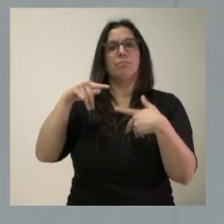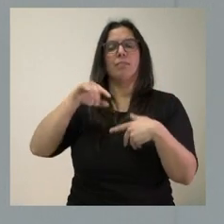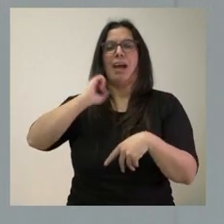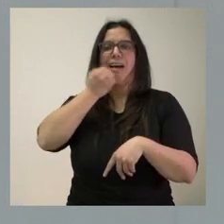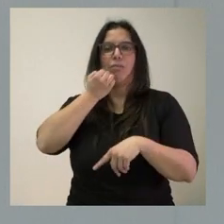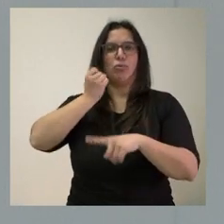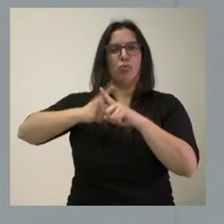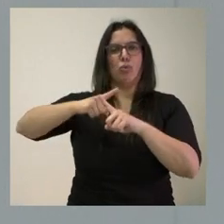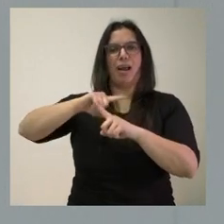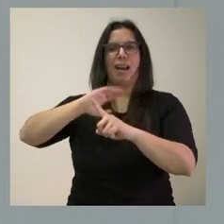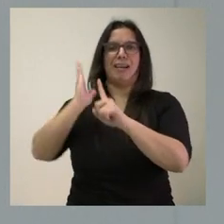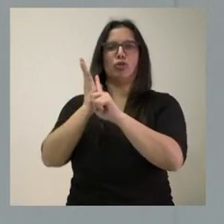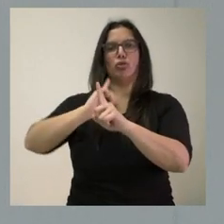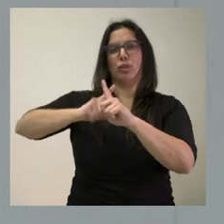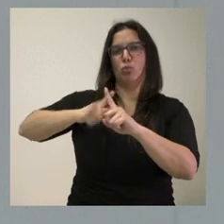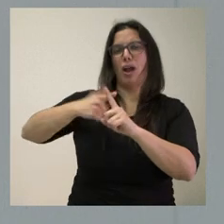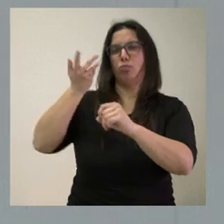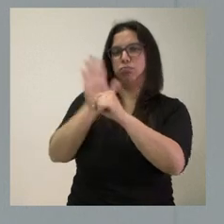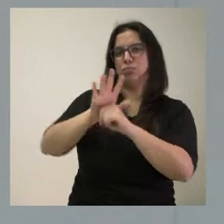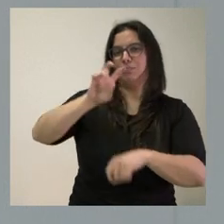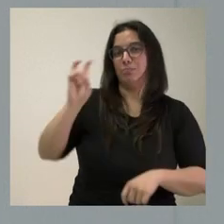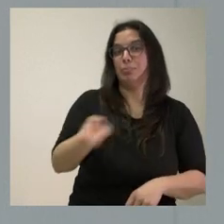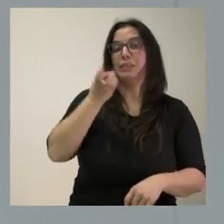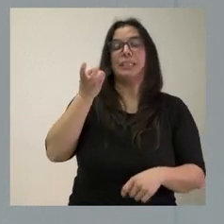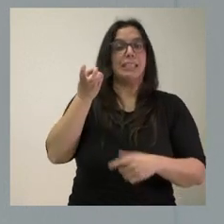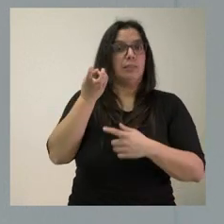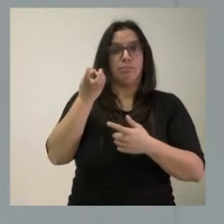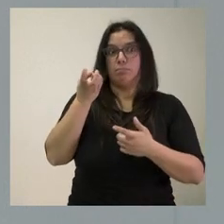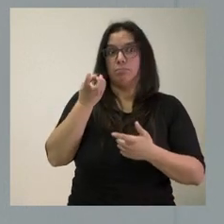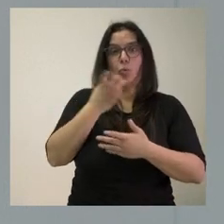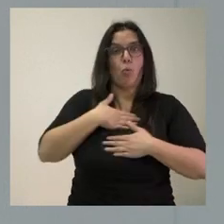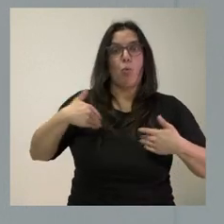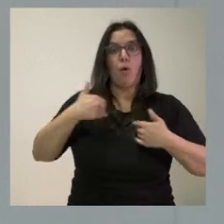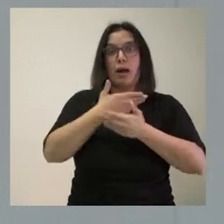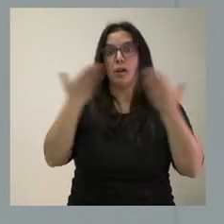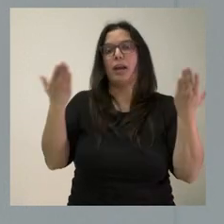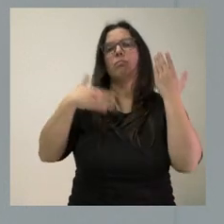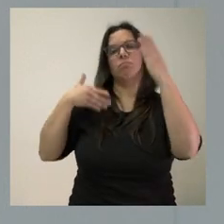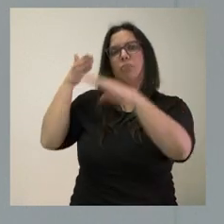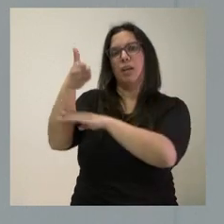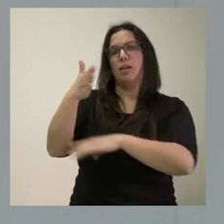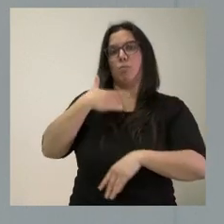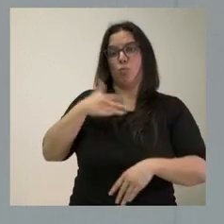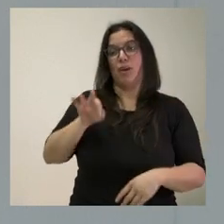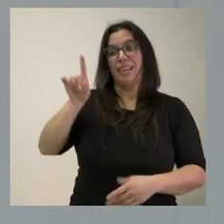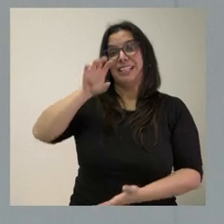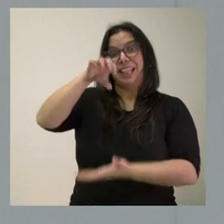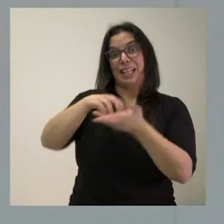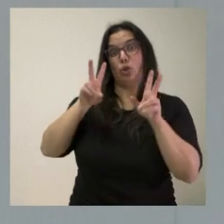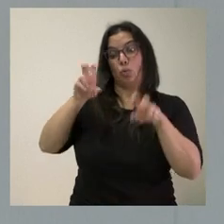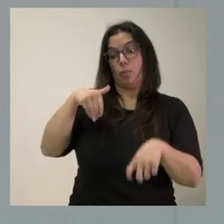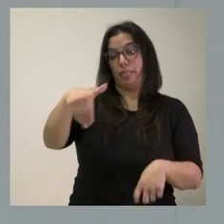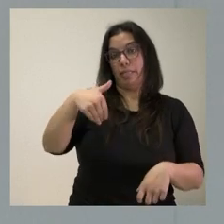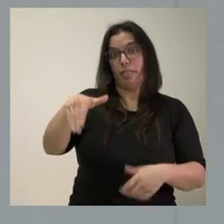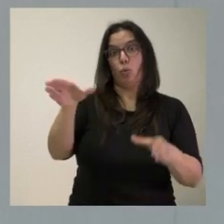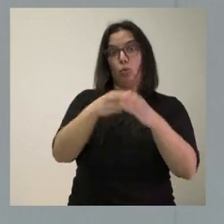sexual o víctimas de violencia sexual y que en cualquier momento del día puedan ser atendidas, que es un centro nuevo que se pondrá en marcha por parte de la Junta